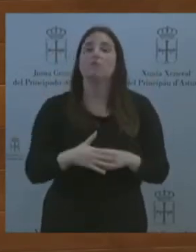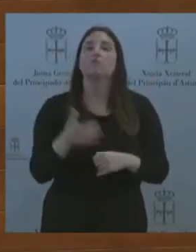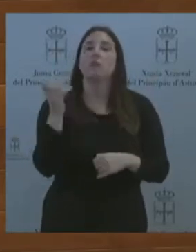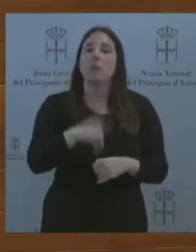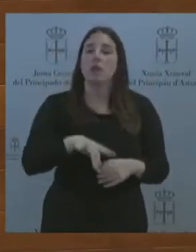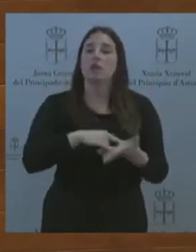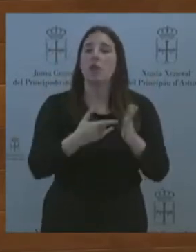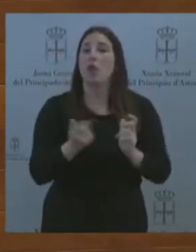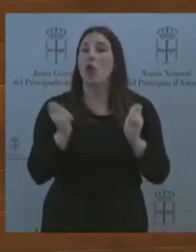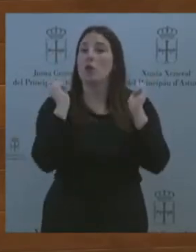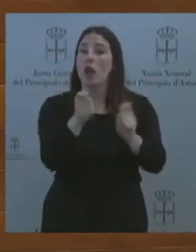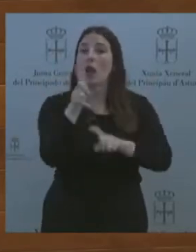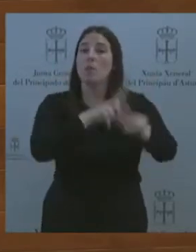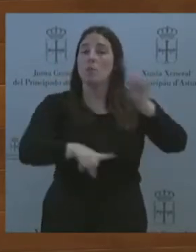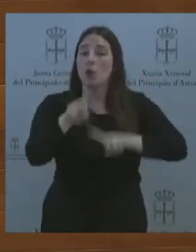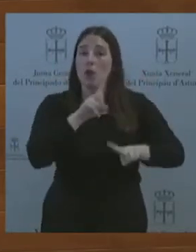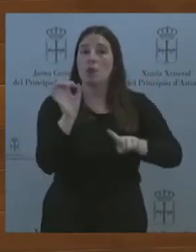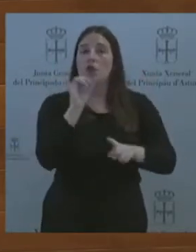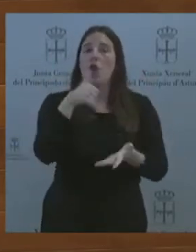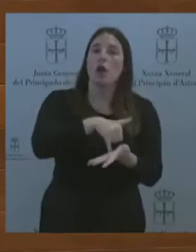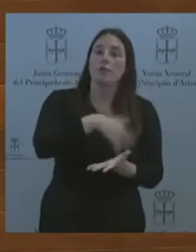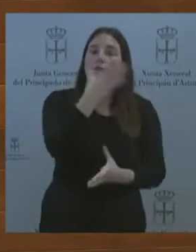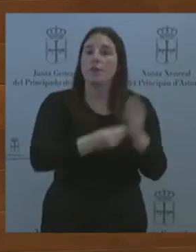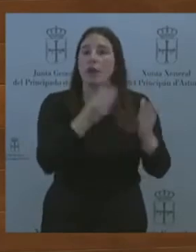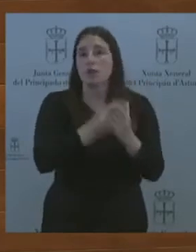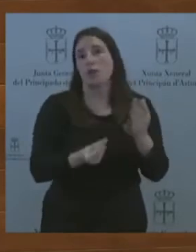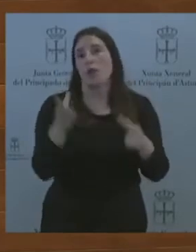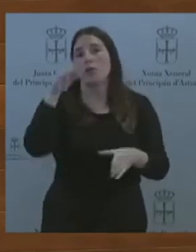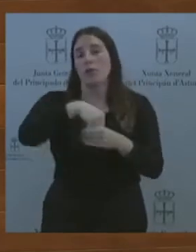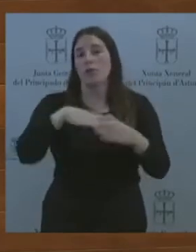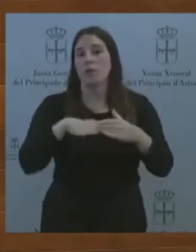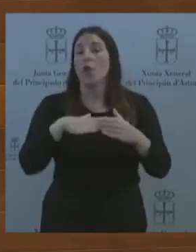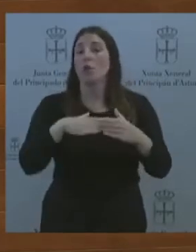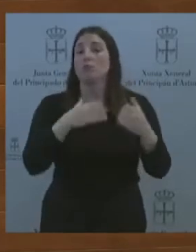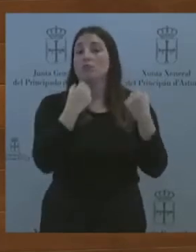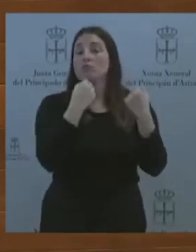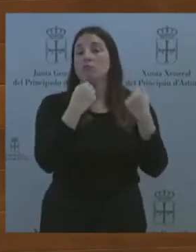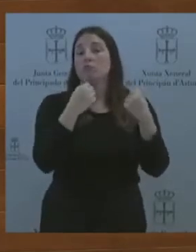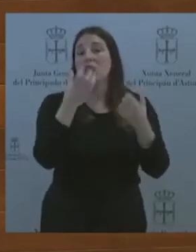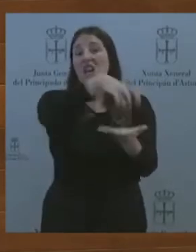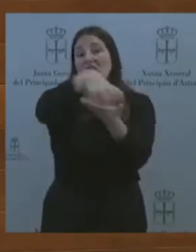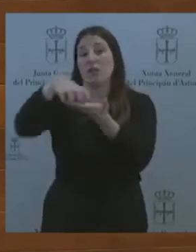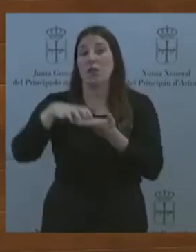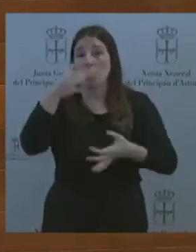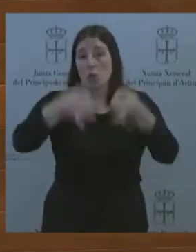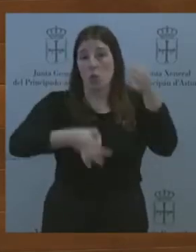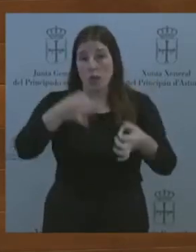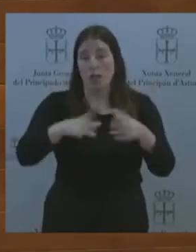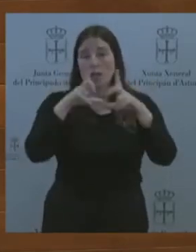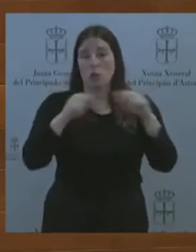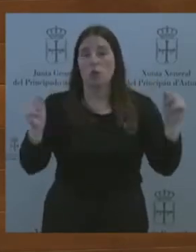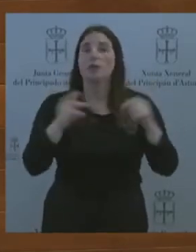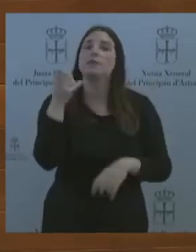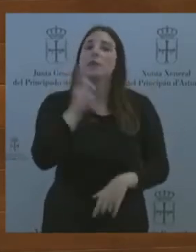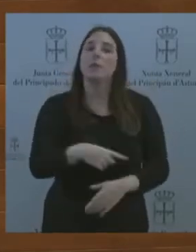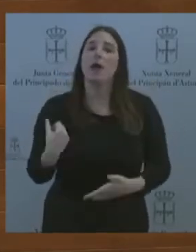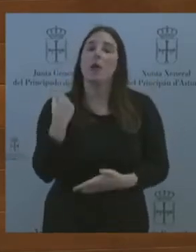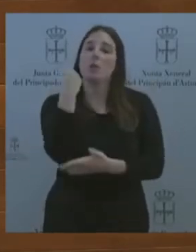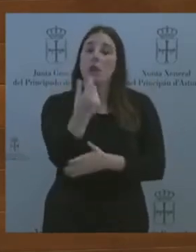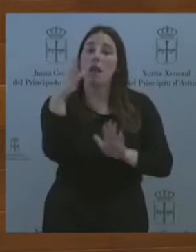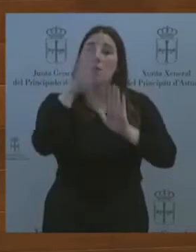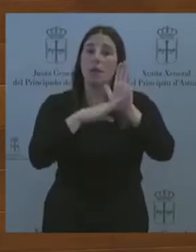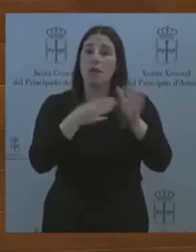instalaciones judiciales asturianas. También, y cómo no apoyarlo, poner en marcha medidas efectivas que puedan dar respuesta a la